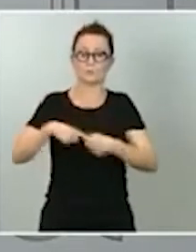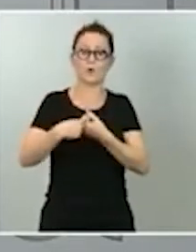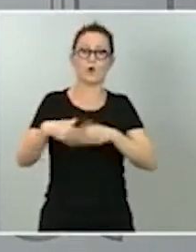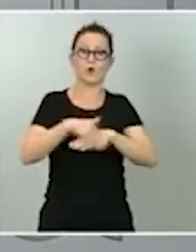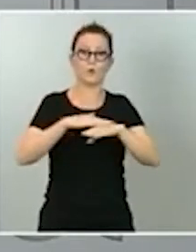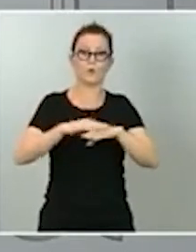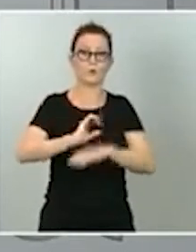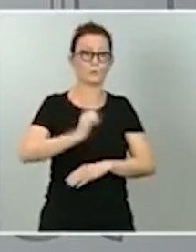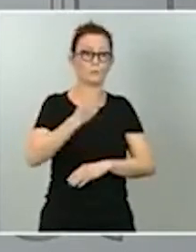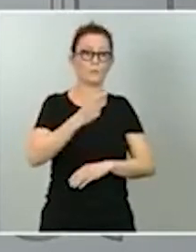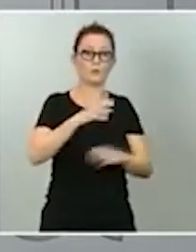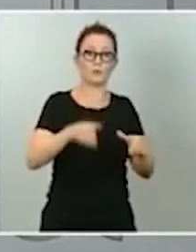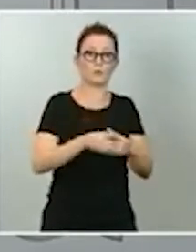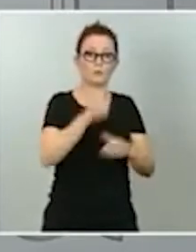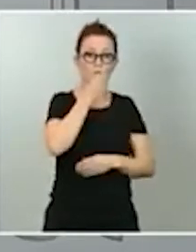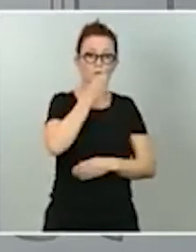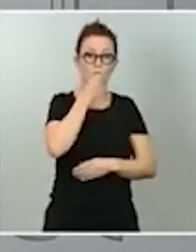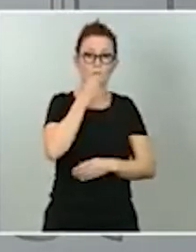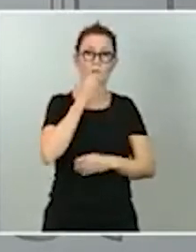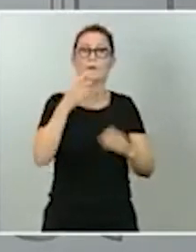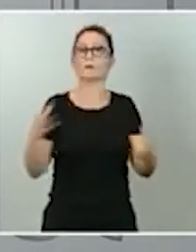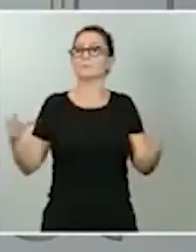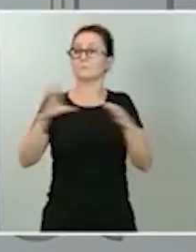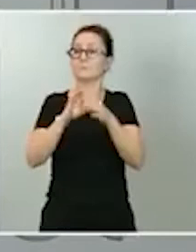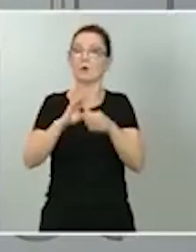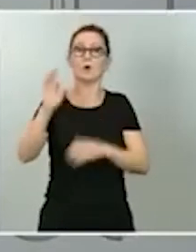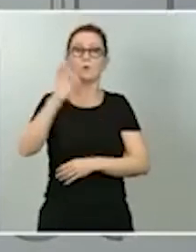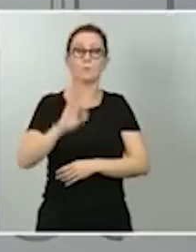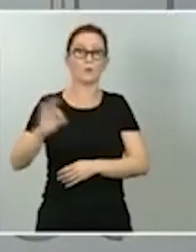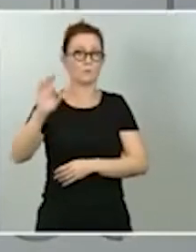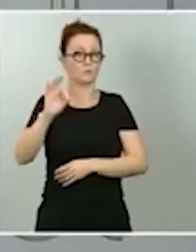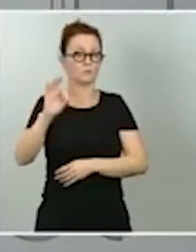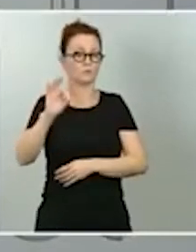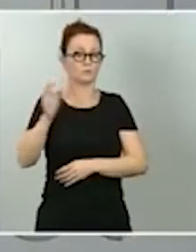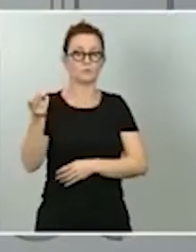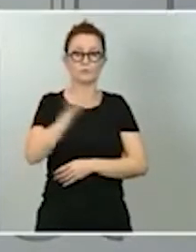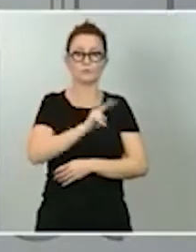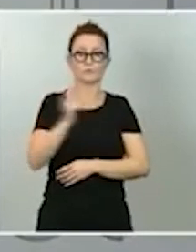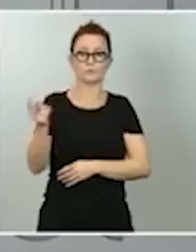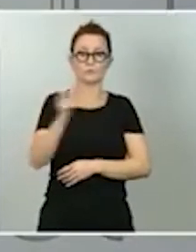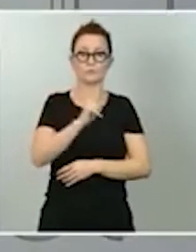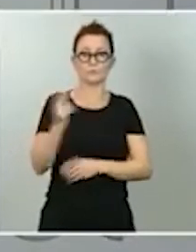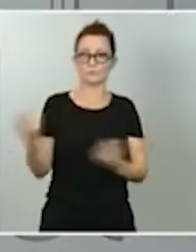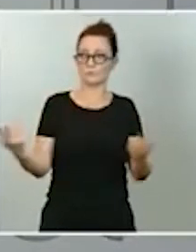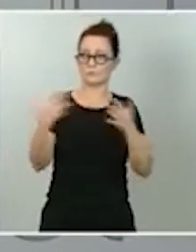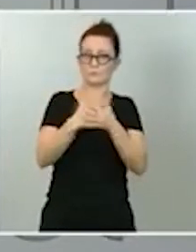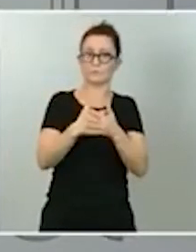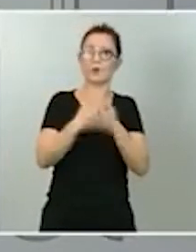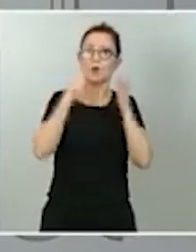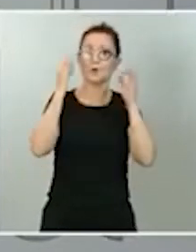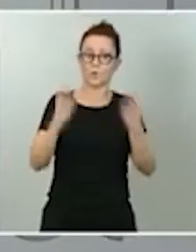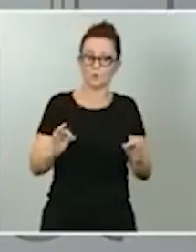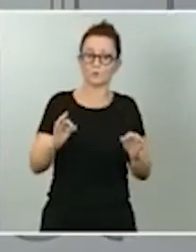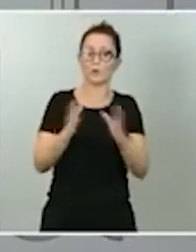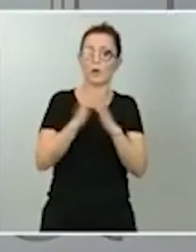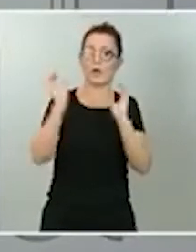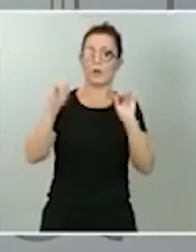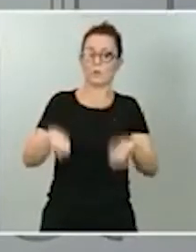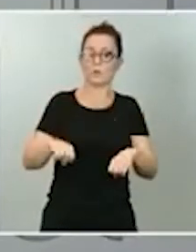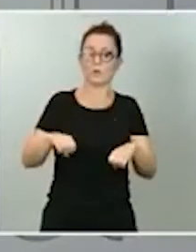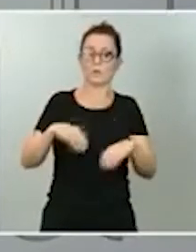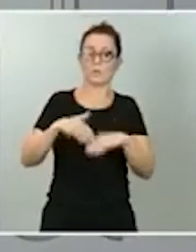Partido Socialista con Unidas Podemos, yo misma, con Unidas Podemos, estamos justo en ese trance de cierre de esa